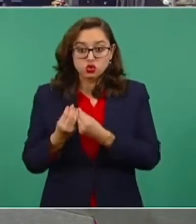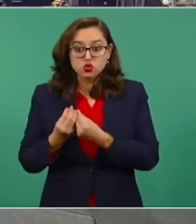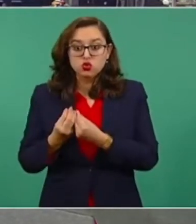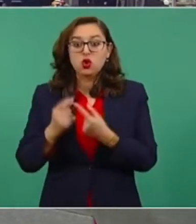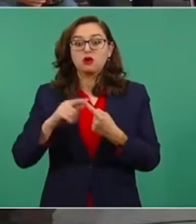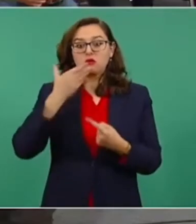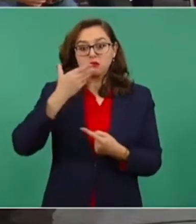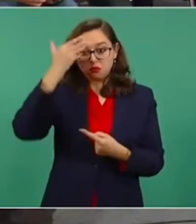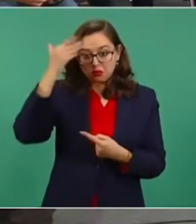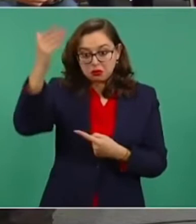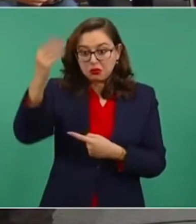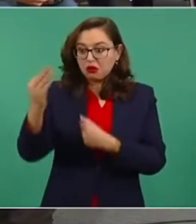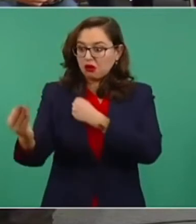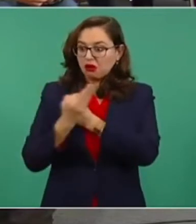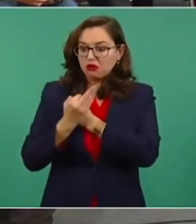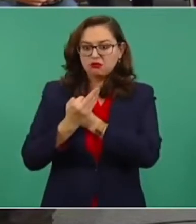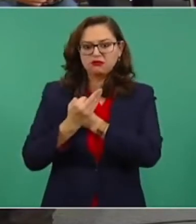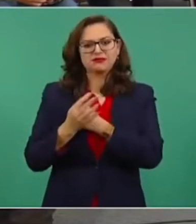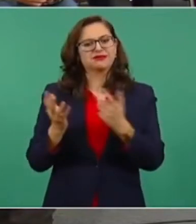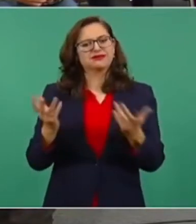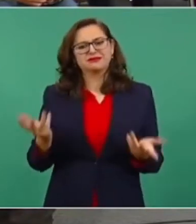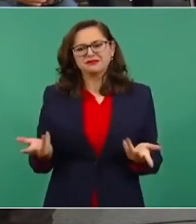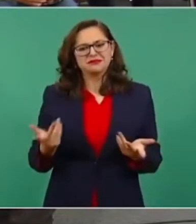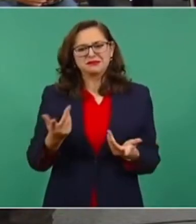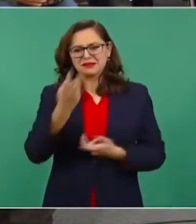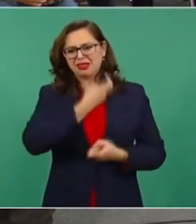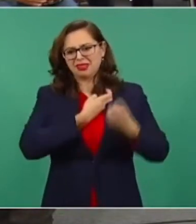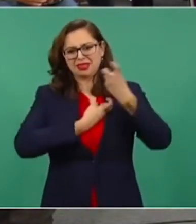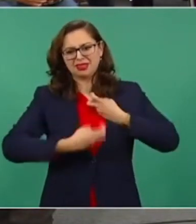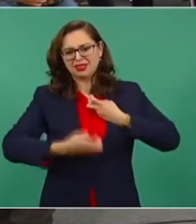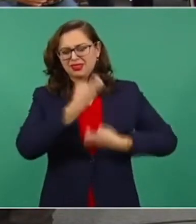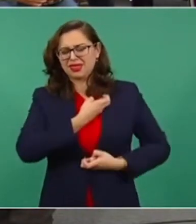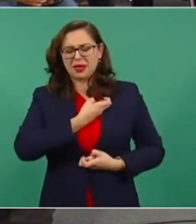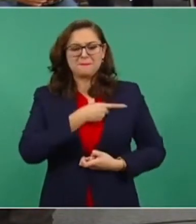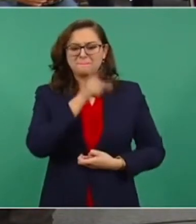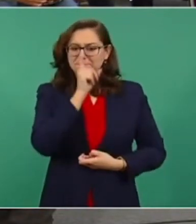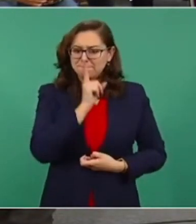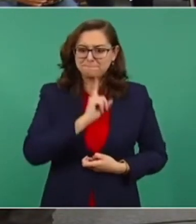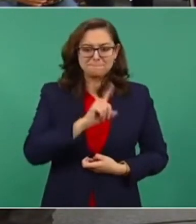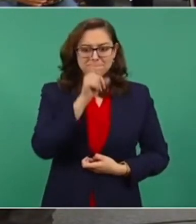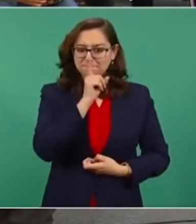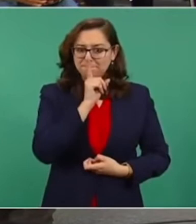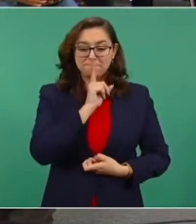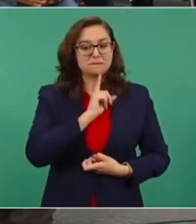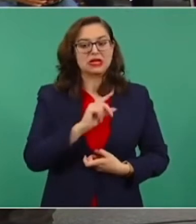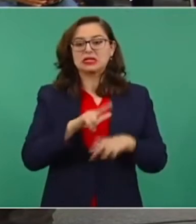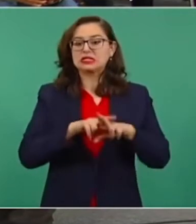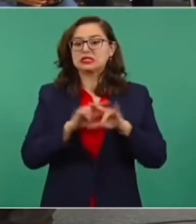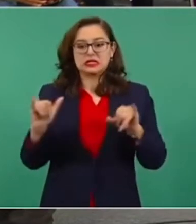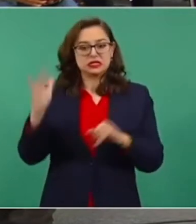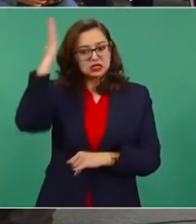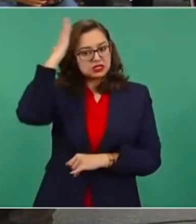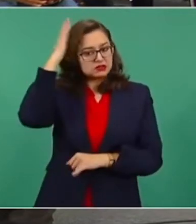también, así como muchas cosas que usted pasa y ha pasado durante todos estos años. Tampoco soy líder de ningún grupo